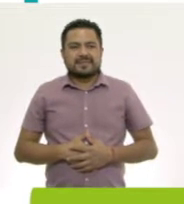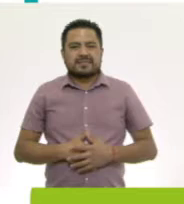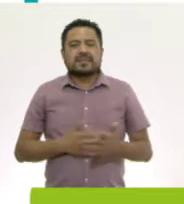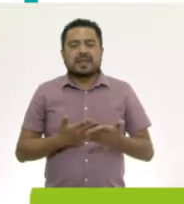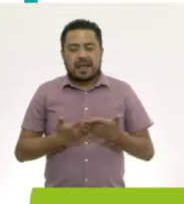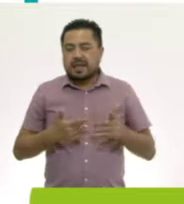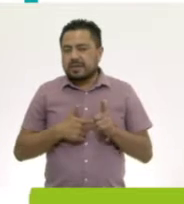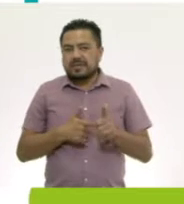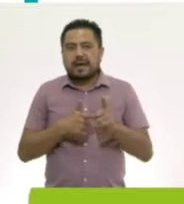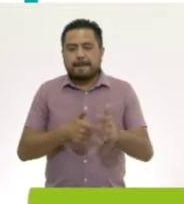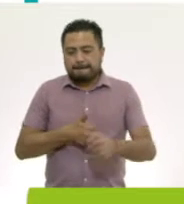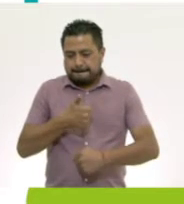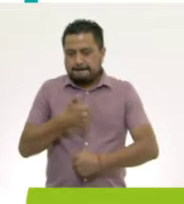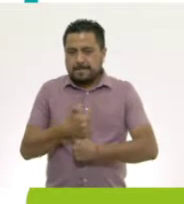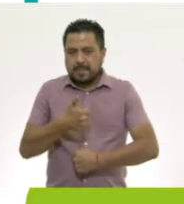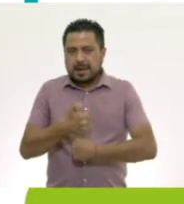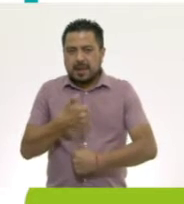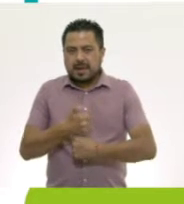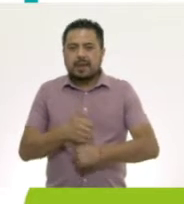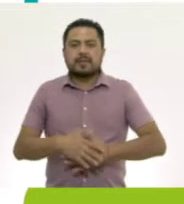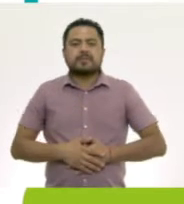Continuamos con Primaria.